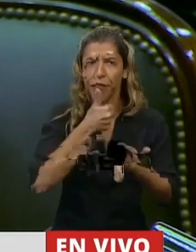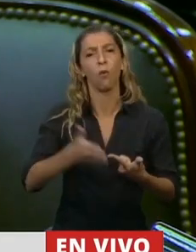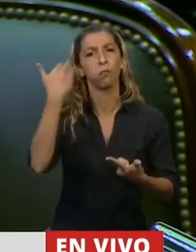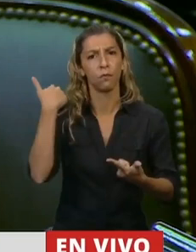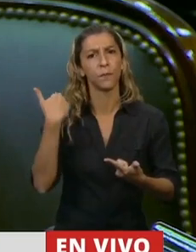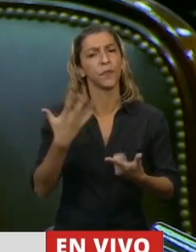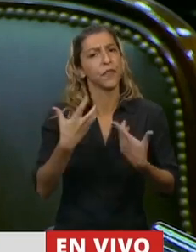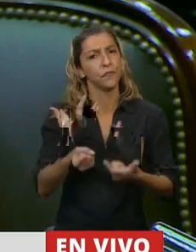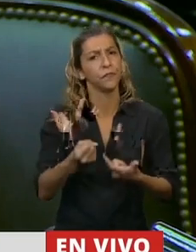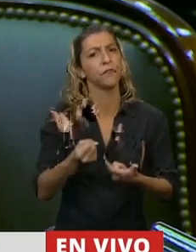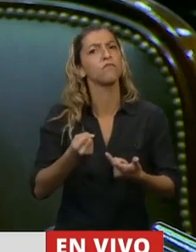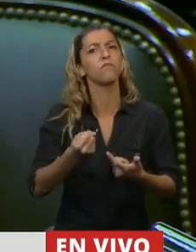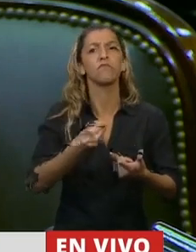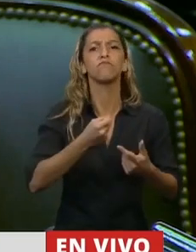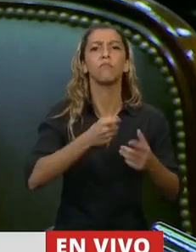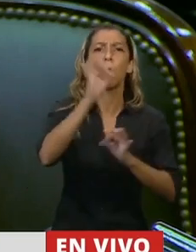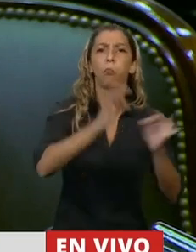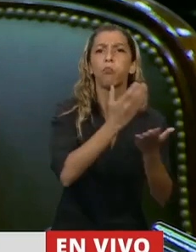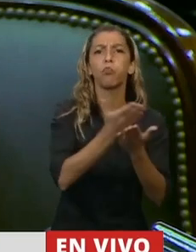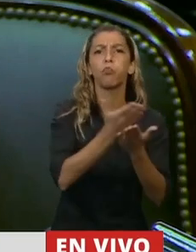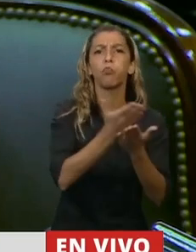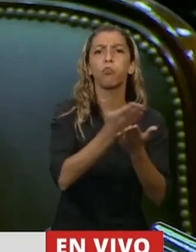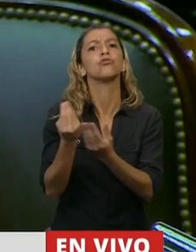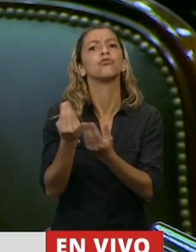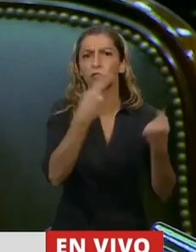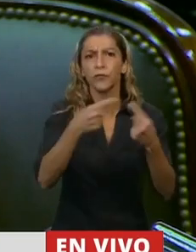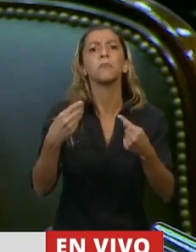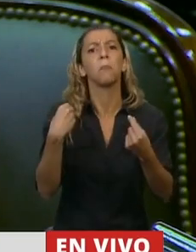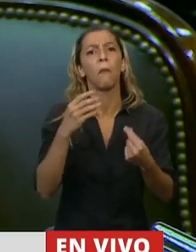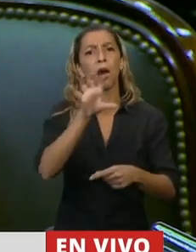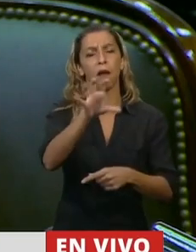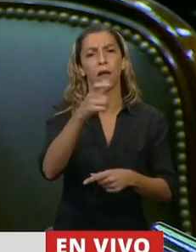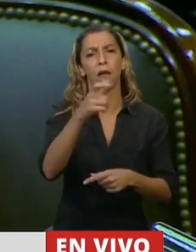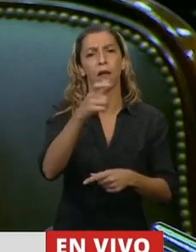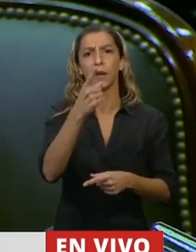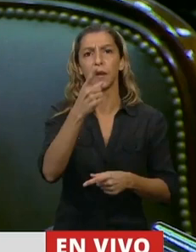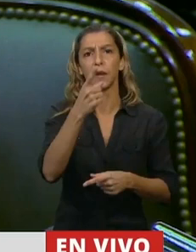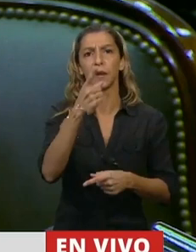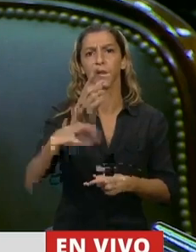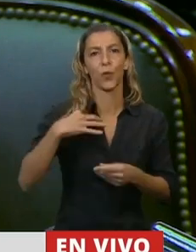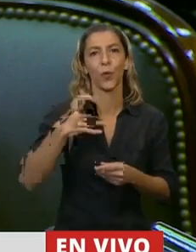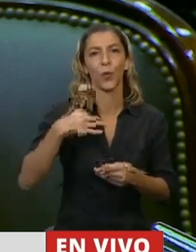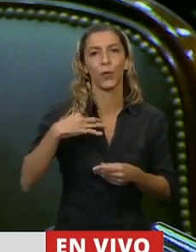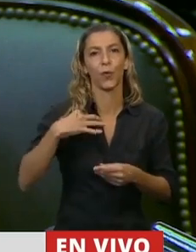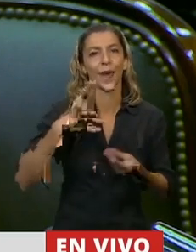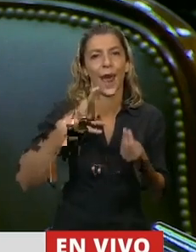aquellos proyectos que llevan a la provincia de Mendoza a mejorar su calidad de vida. Este señor